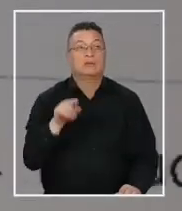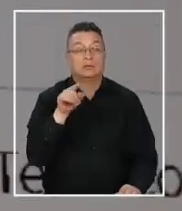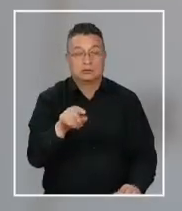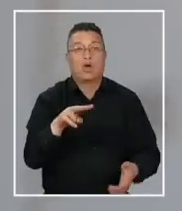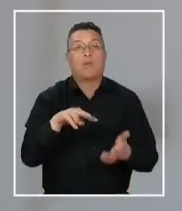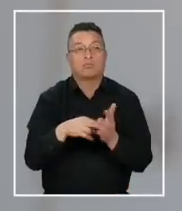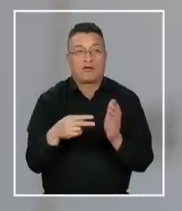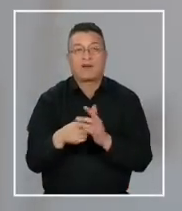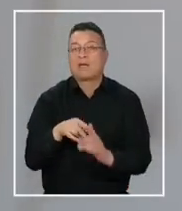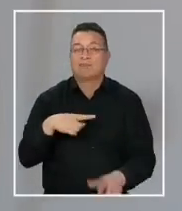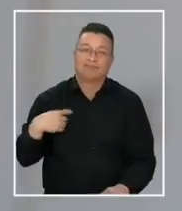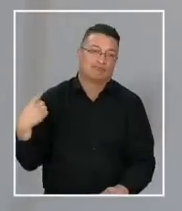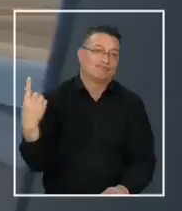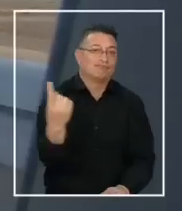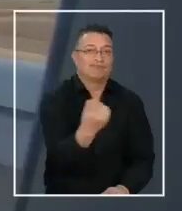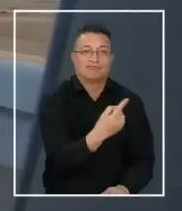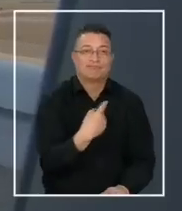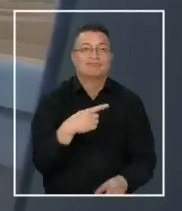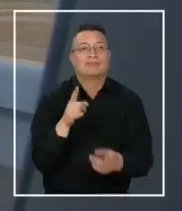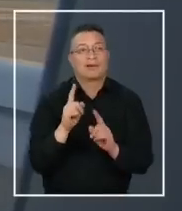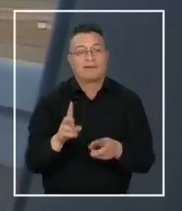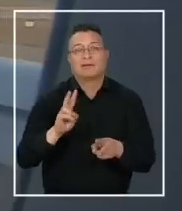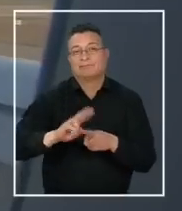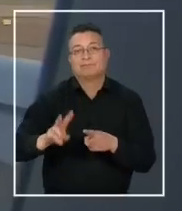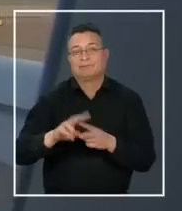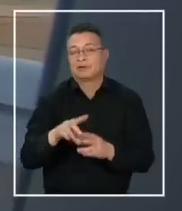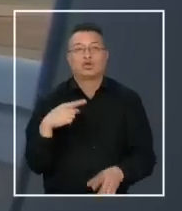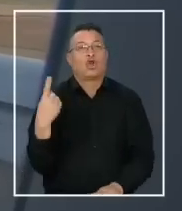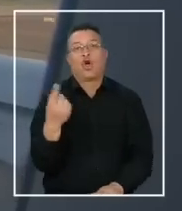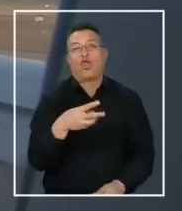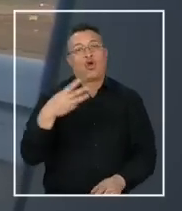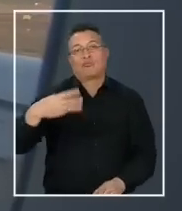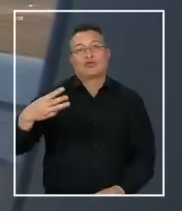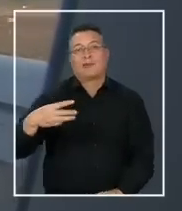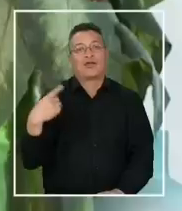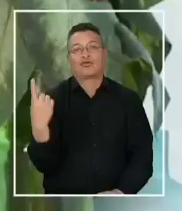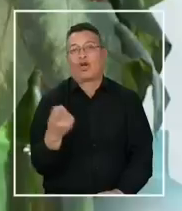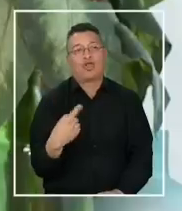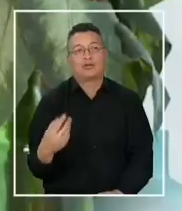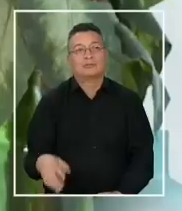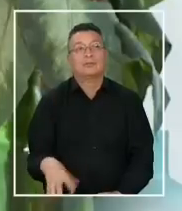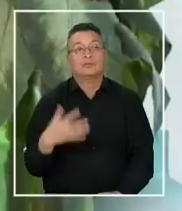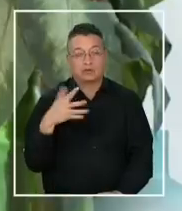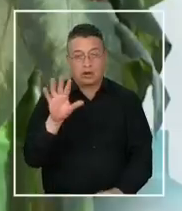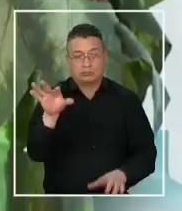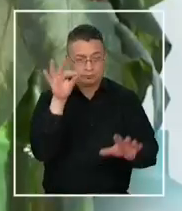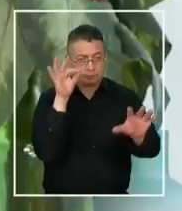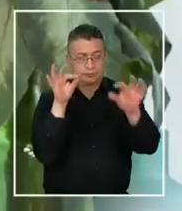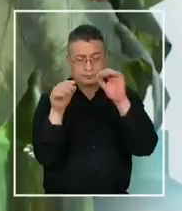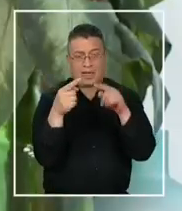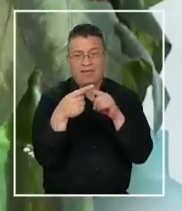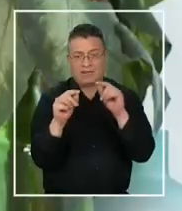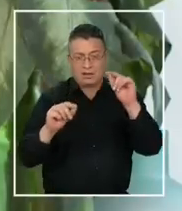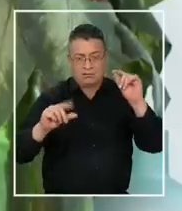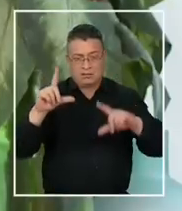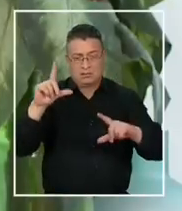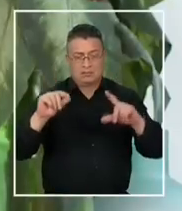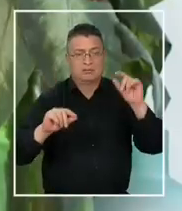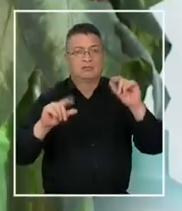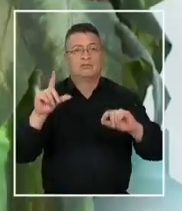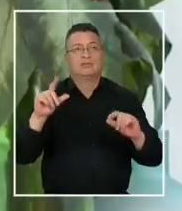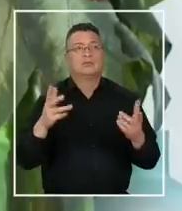trata de un problema transversal que deben sortear todos los municipios. Hemos encontrado diferencias desde